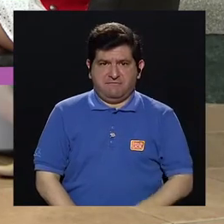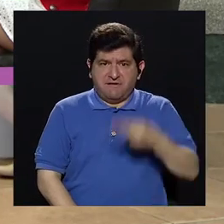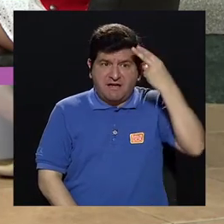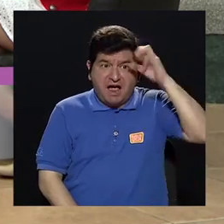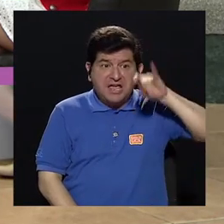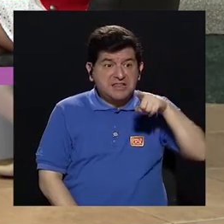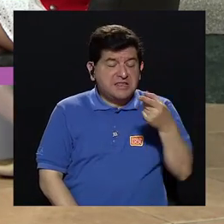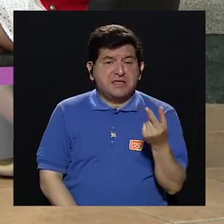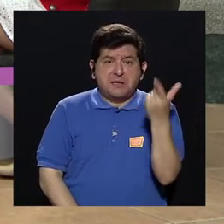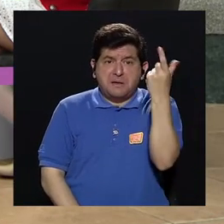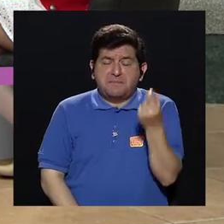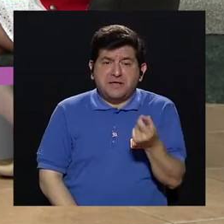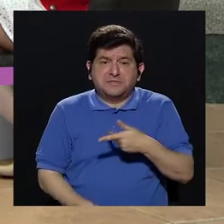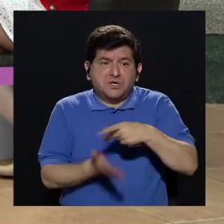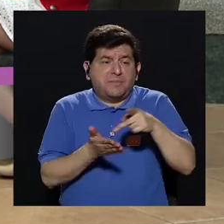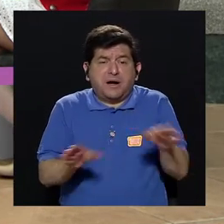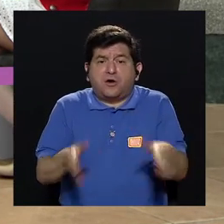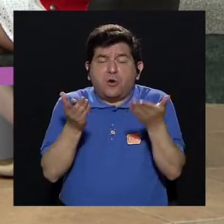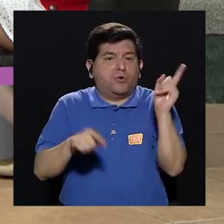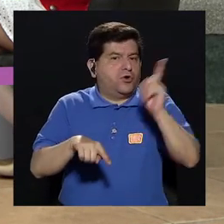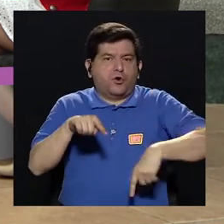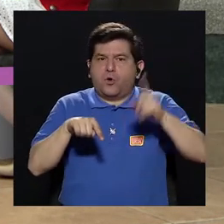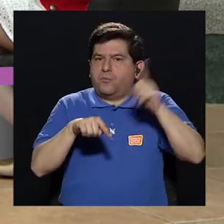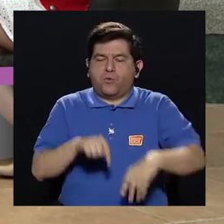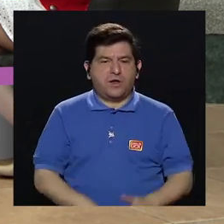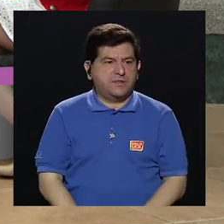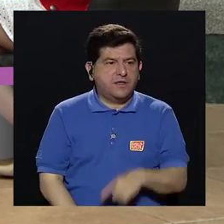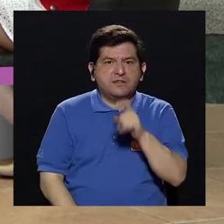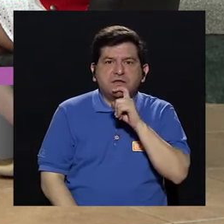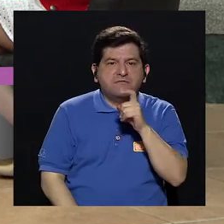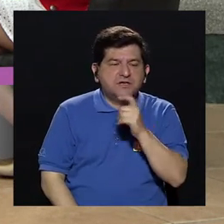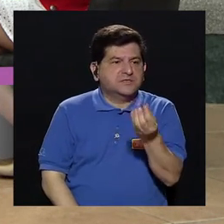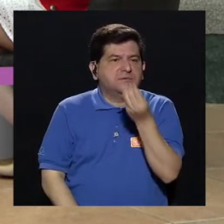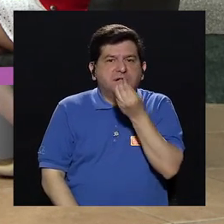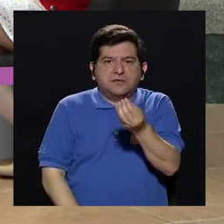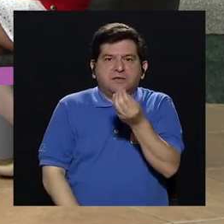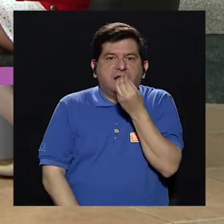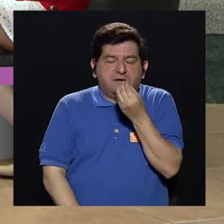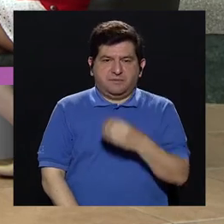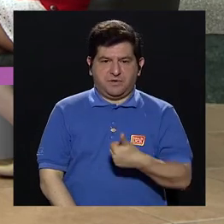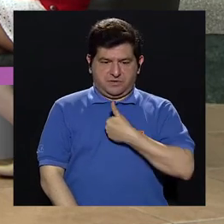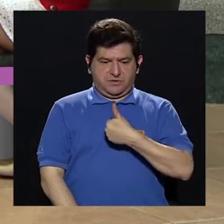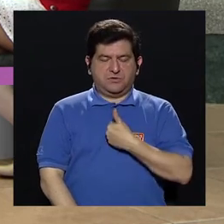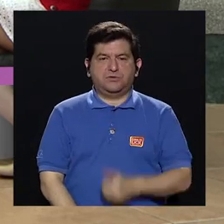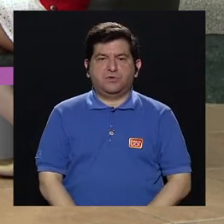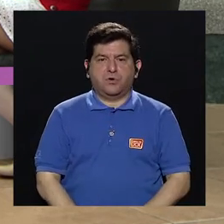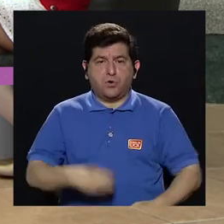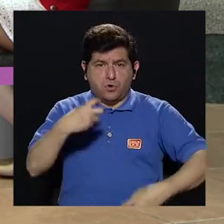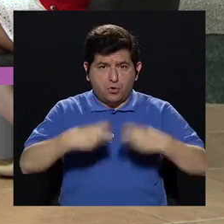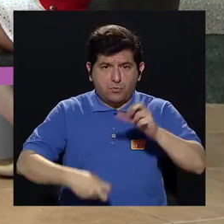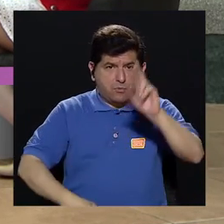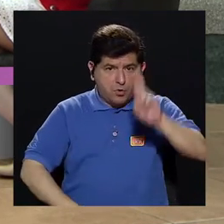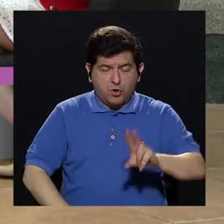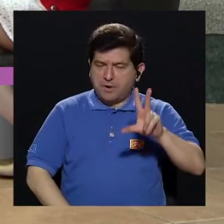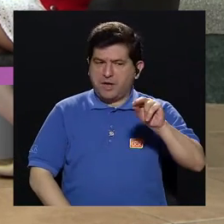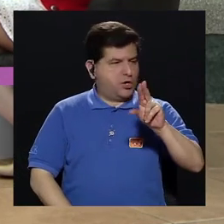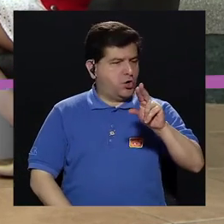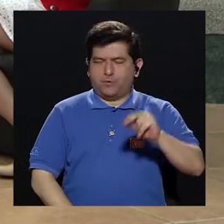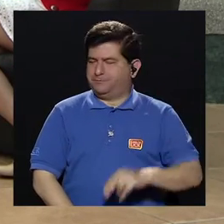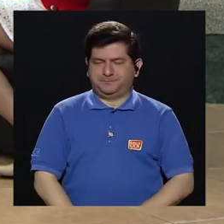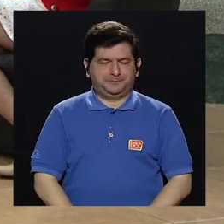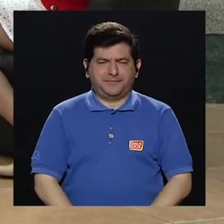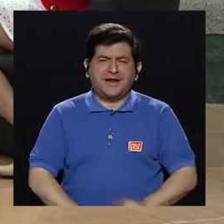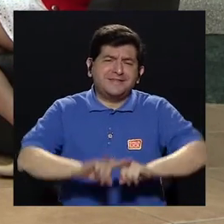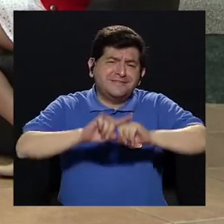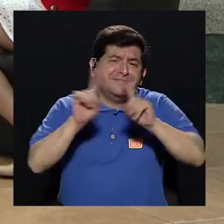en un IT ¿cómo haces para pagar pensiones? no puede, es un país que con costo logra alimentarse a sí mismo, ese no es un problema en Costa Rica, entonces